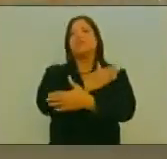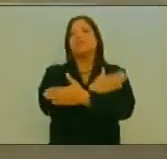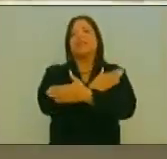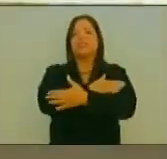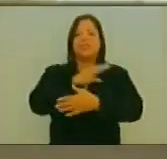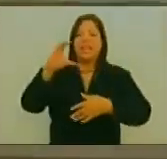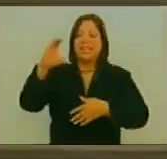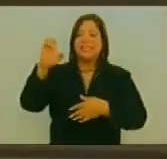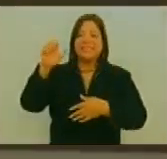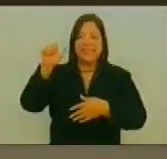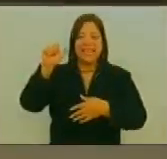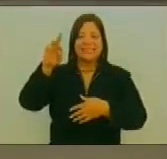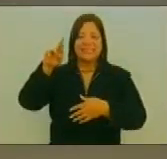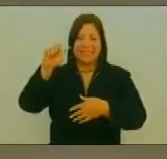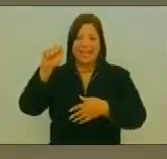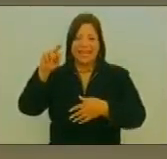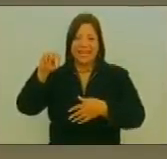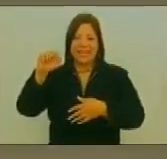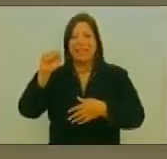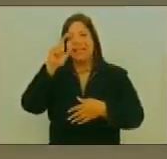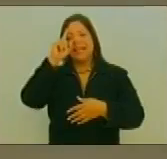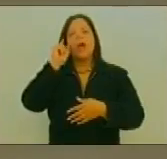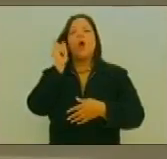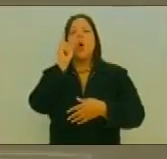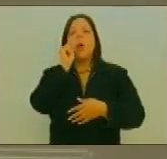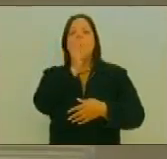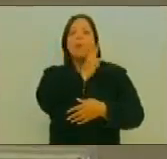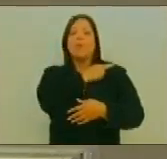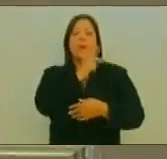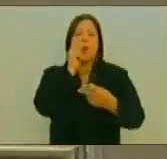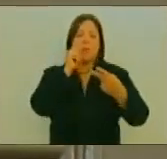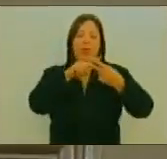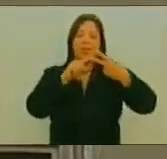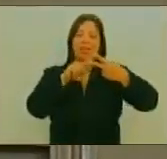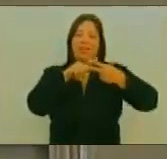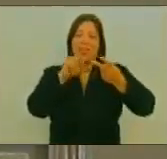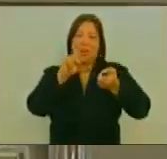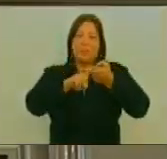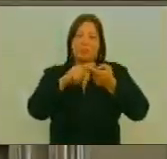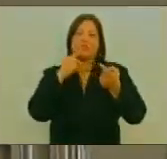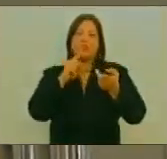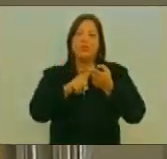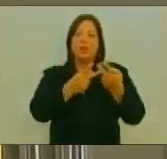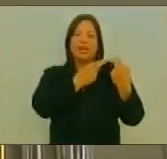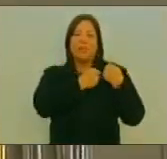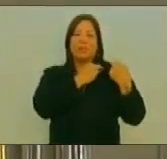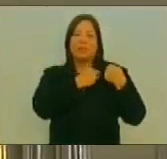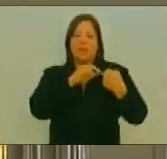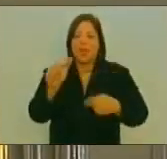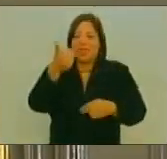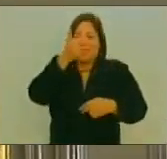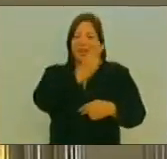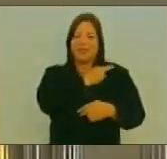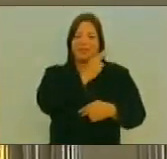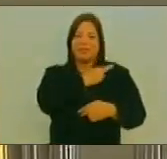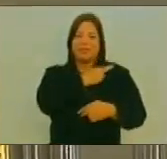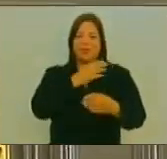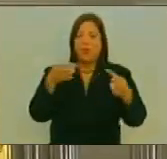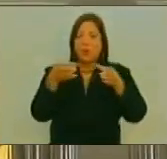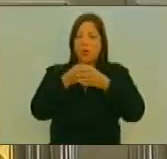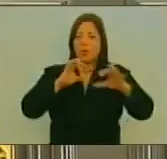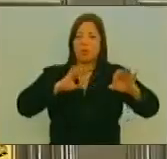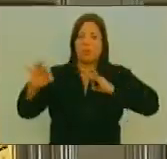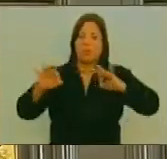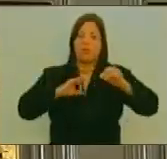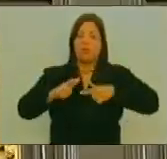A la Ciudadana Carolina Sestari Y al Ciudadano Pedro Lander Por su Exitosa Labor Al Frente De